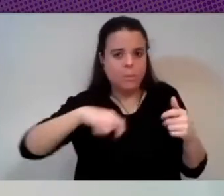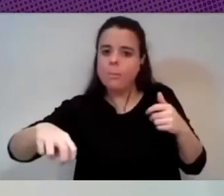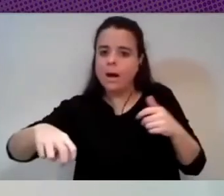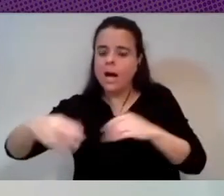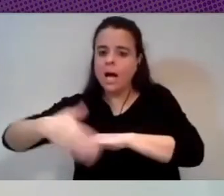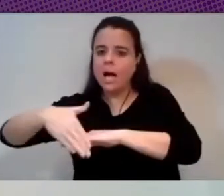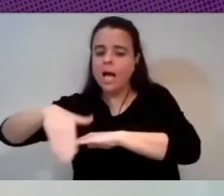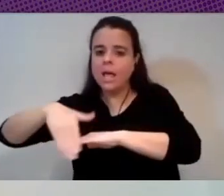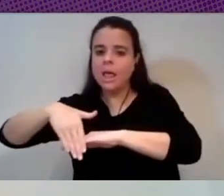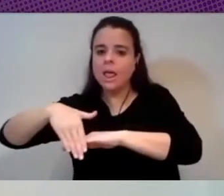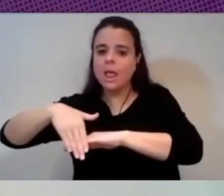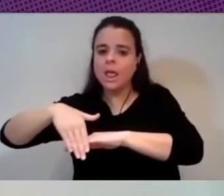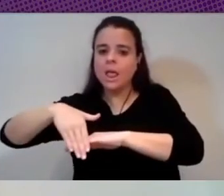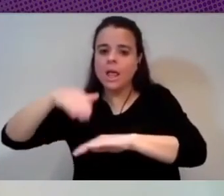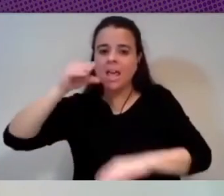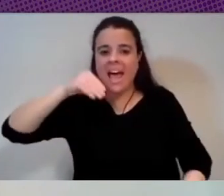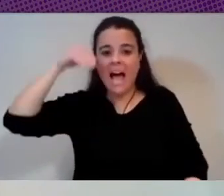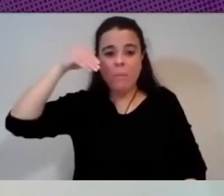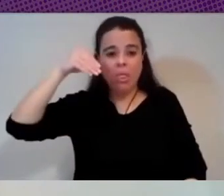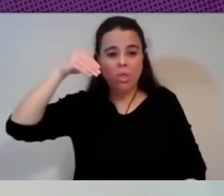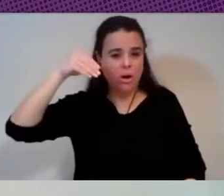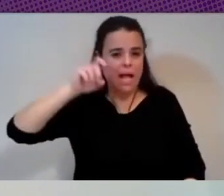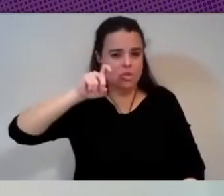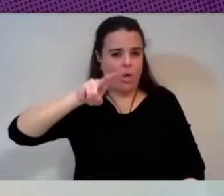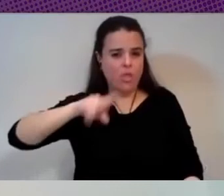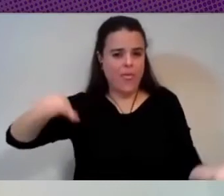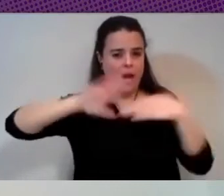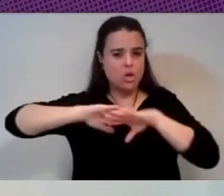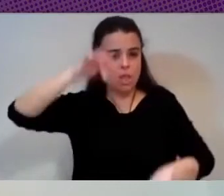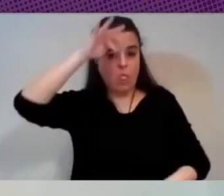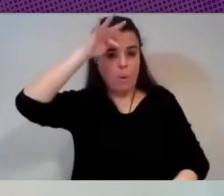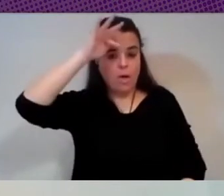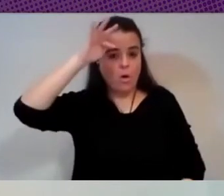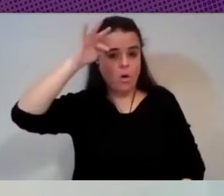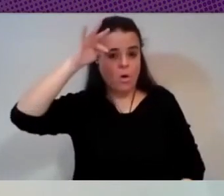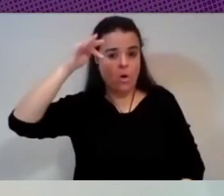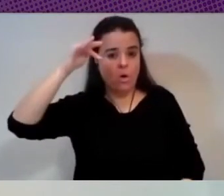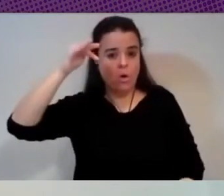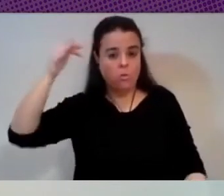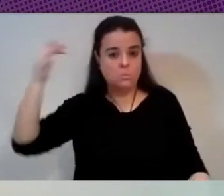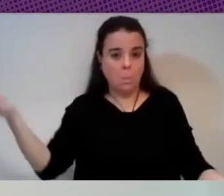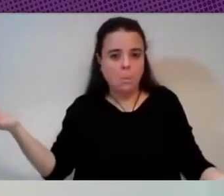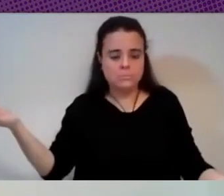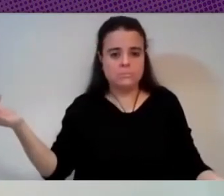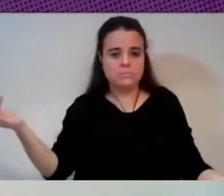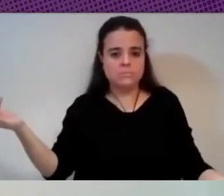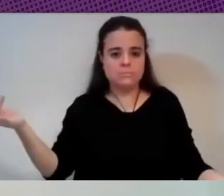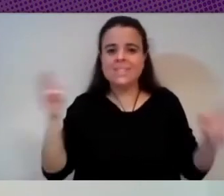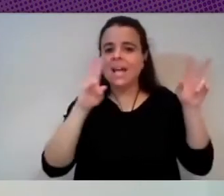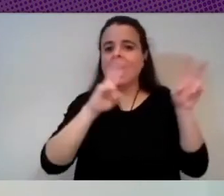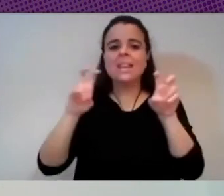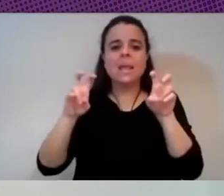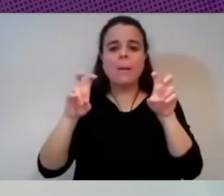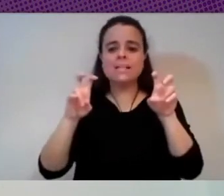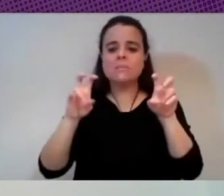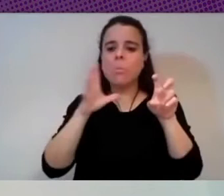de Amazon a las 11 de la noche en domingo cómo se han normalizado una serie de cuestiones por el tema de la pandemia y